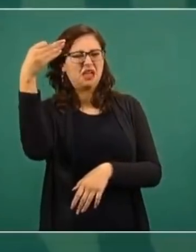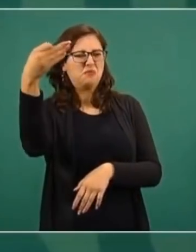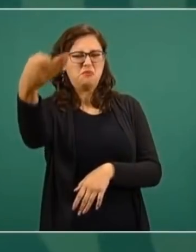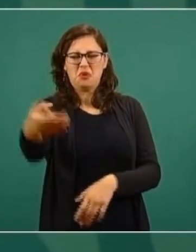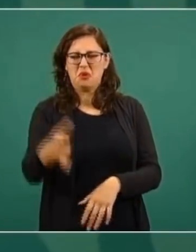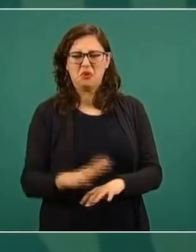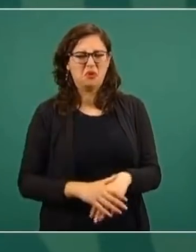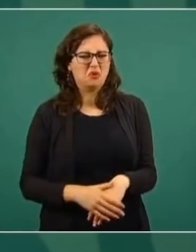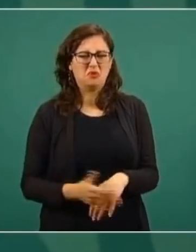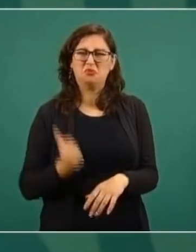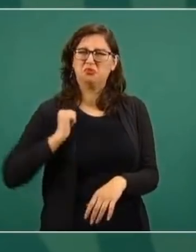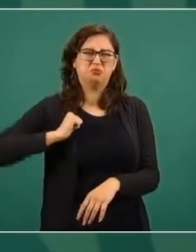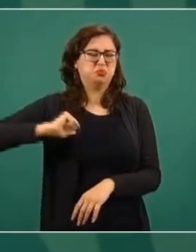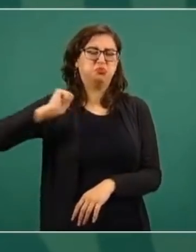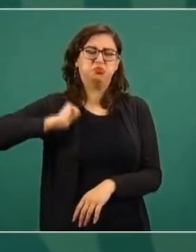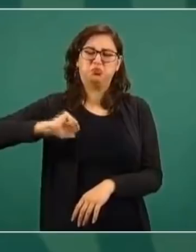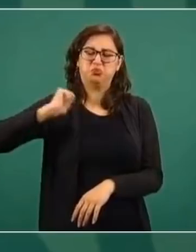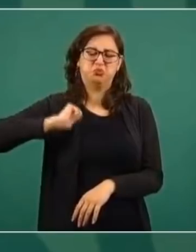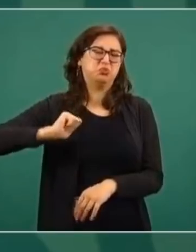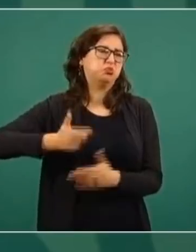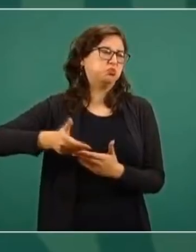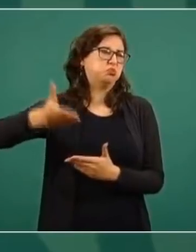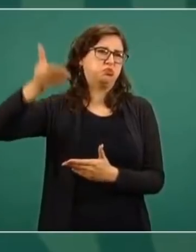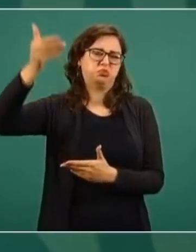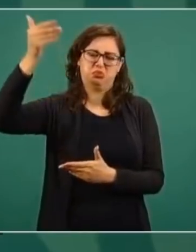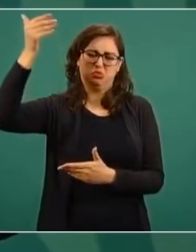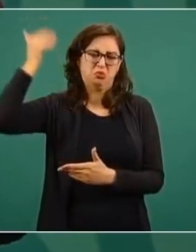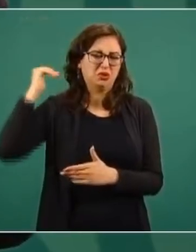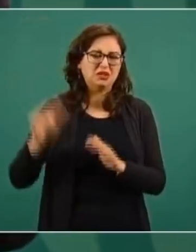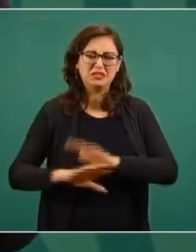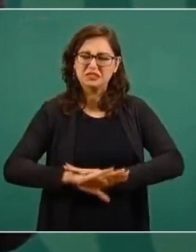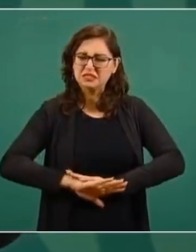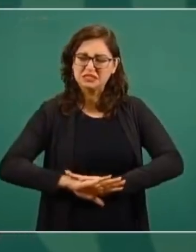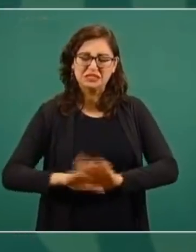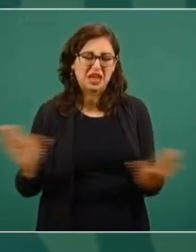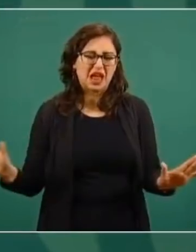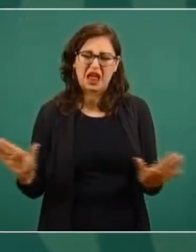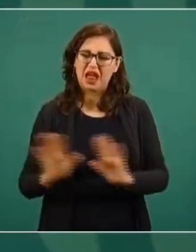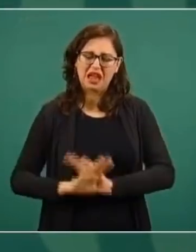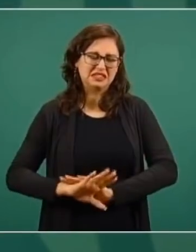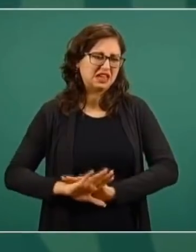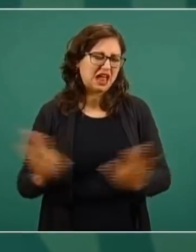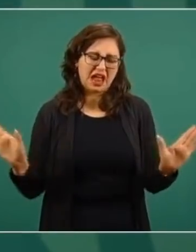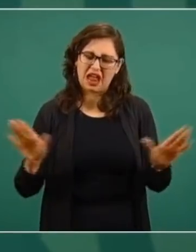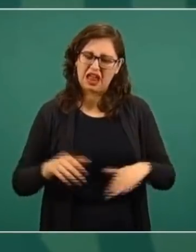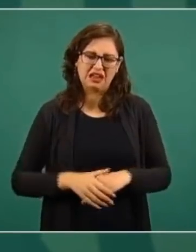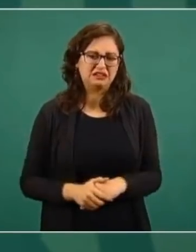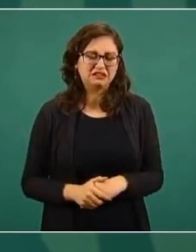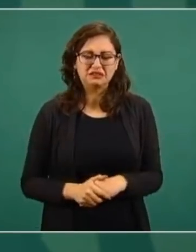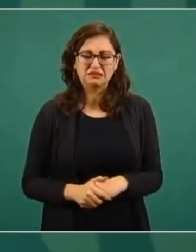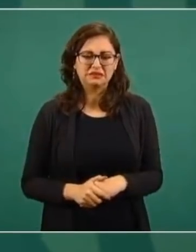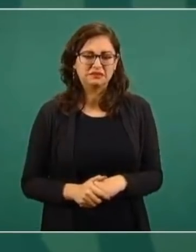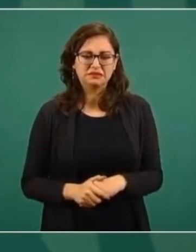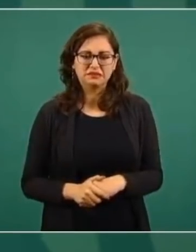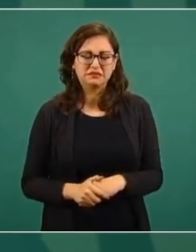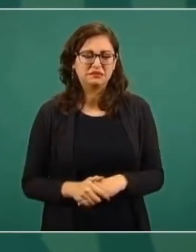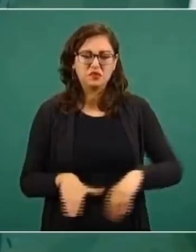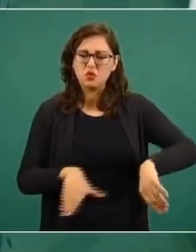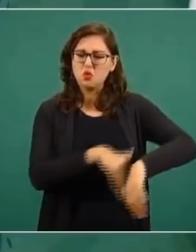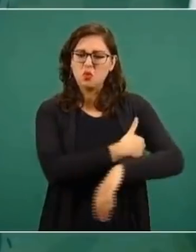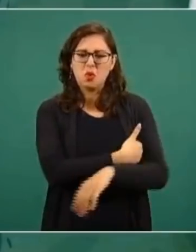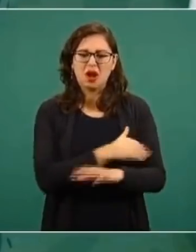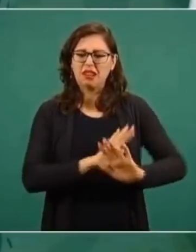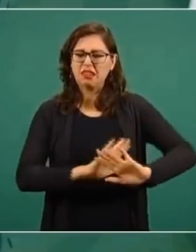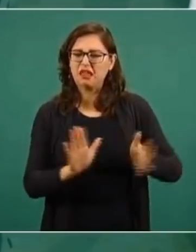y que eso ya estaba enterrado, estaba en el